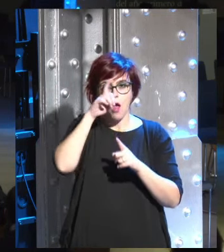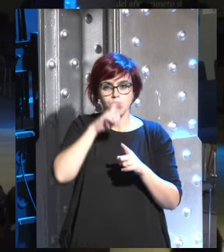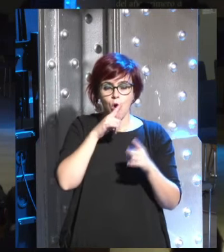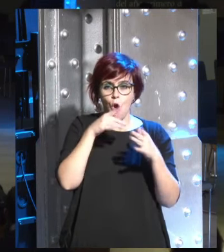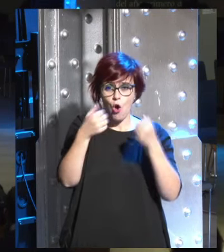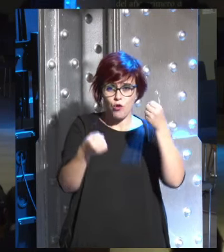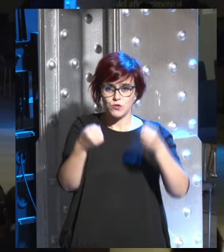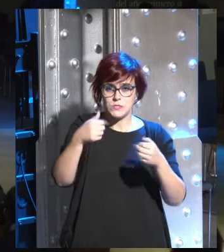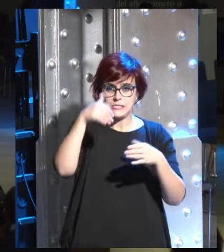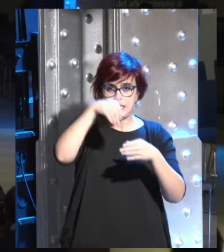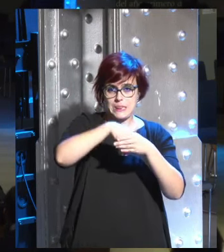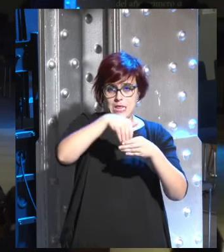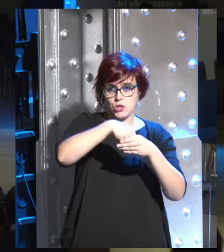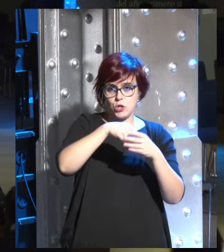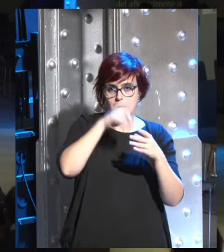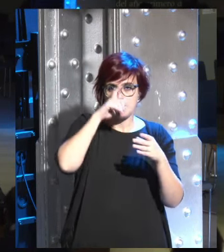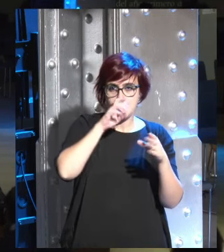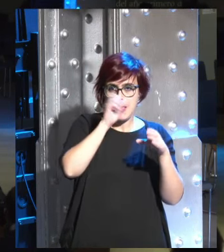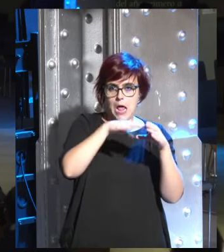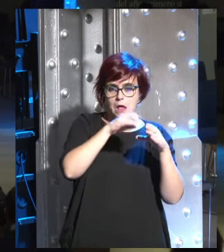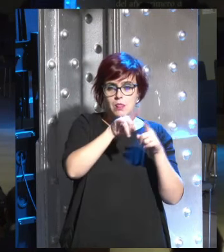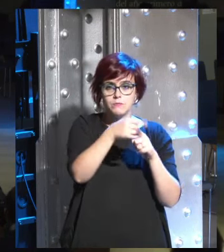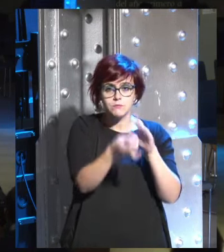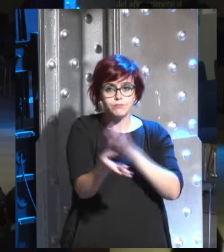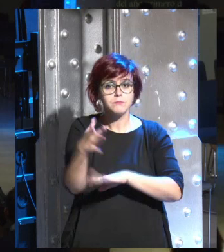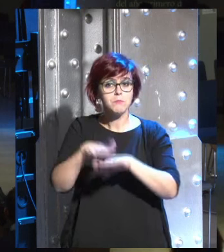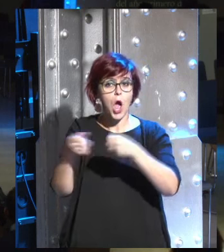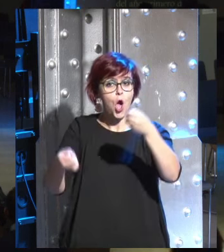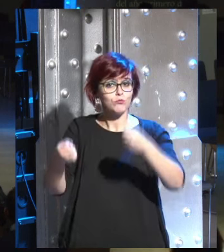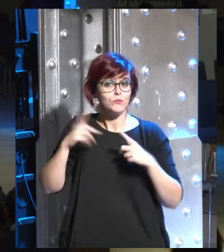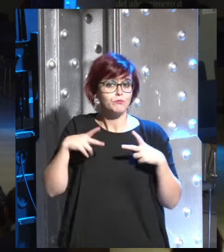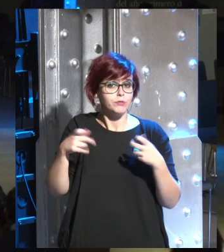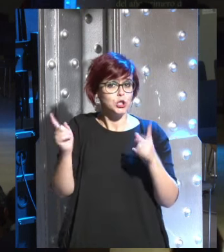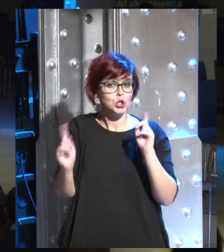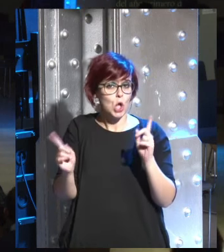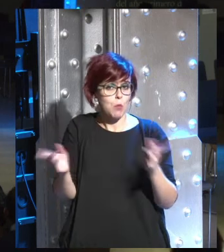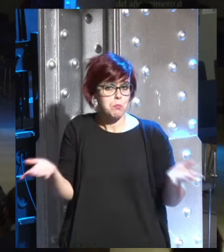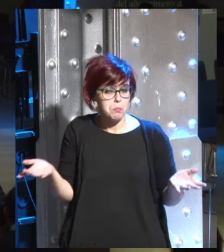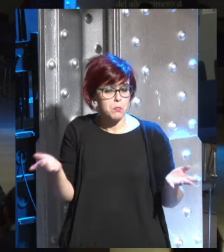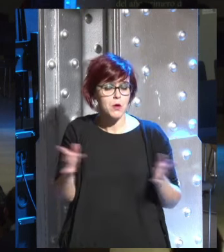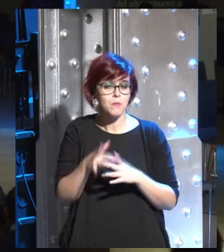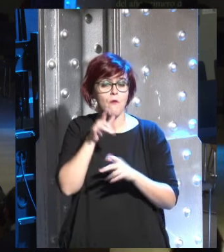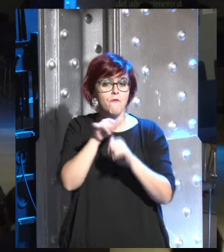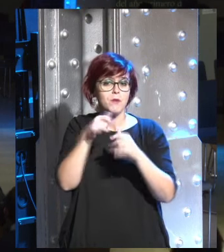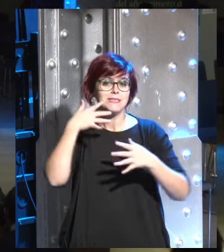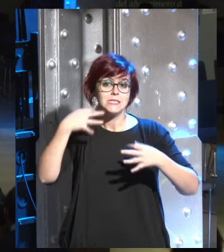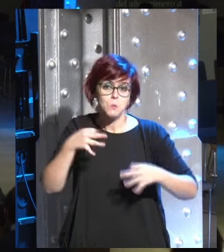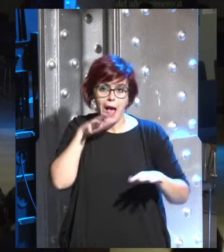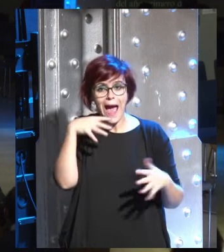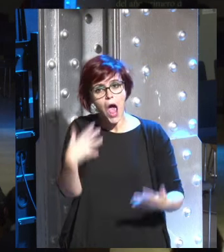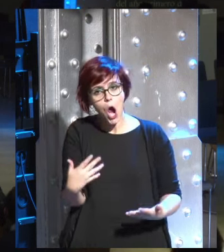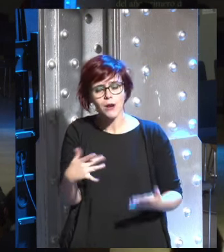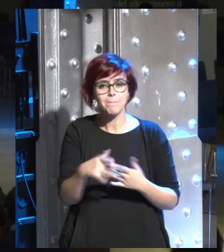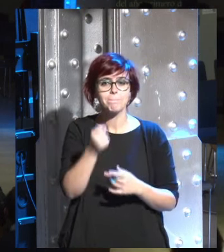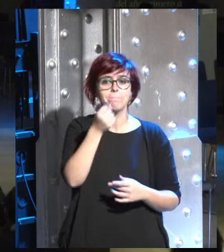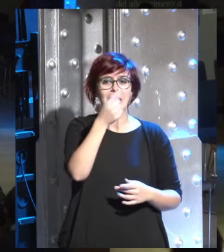podrán elaborar o fabricar estos coches de una manera más sencilla más asequible y más segura hoy en día más o menos